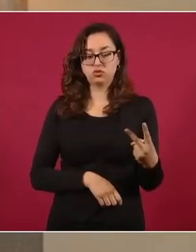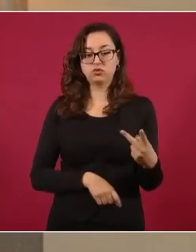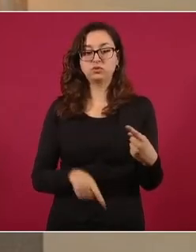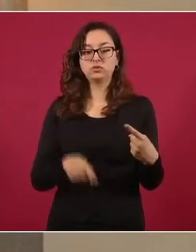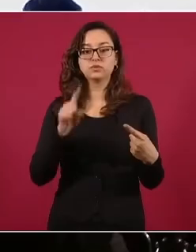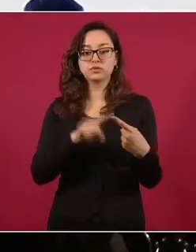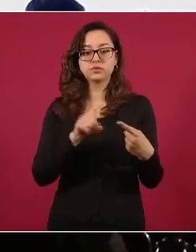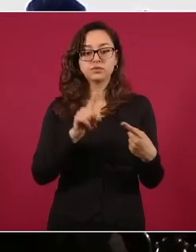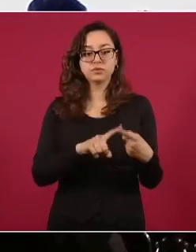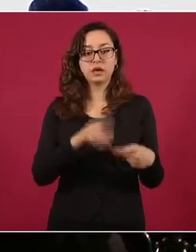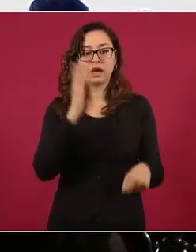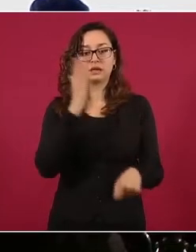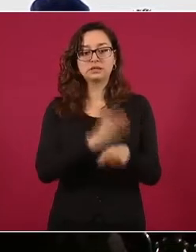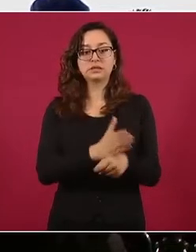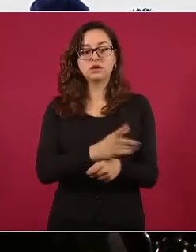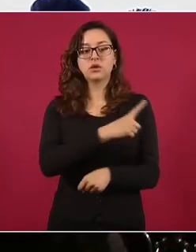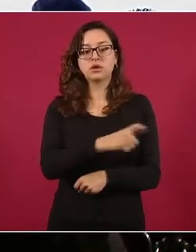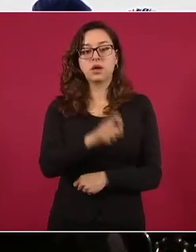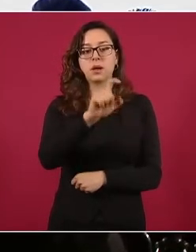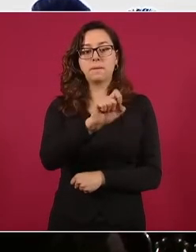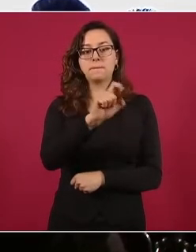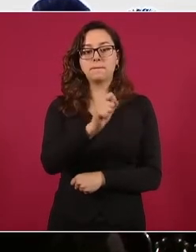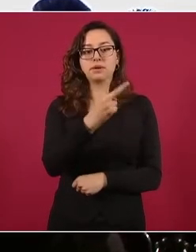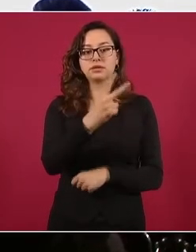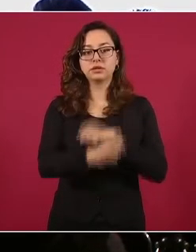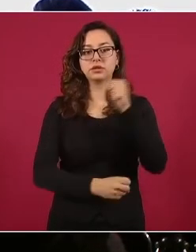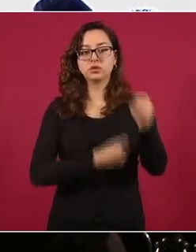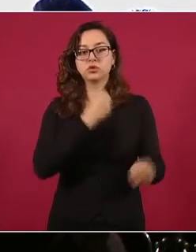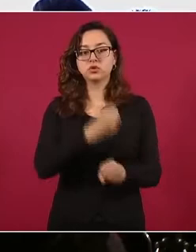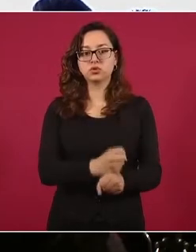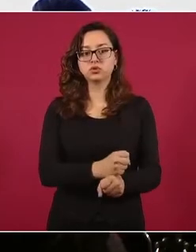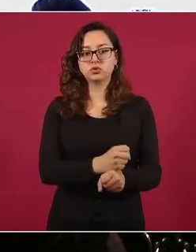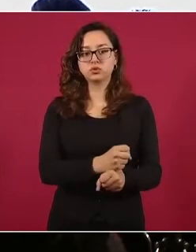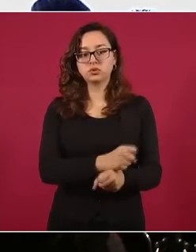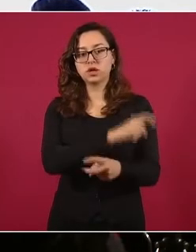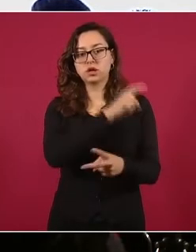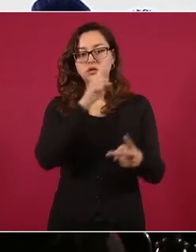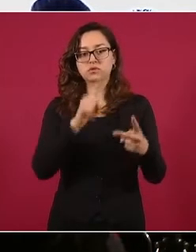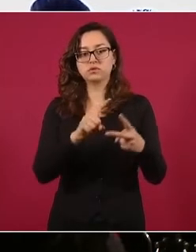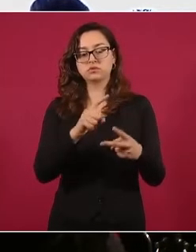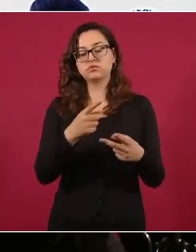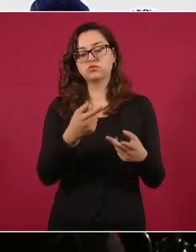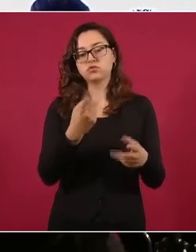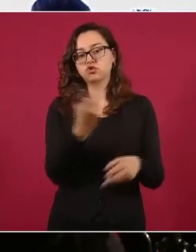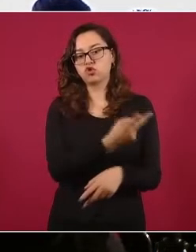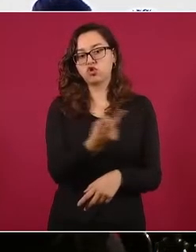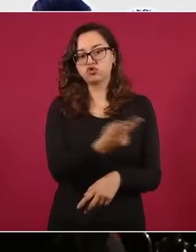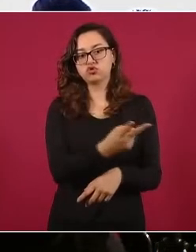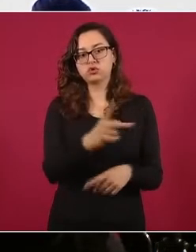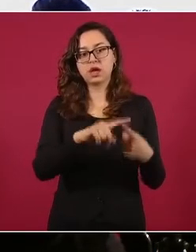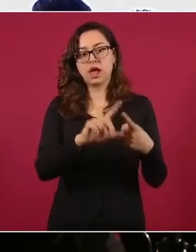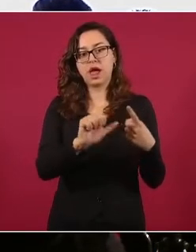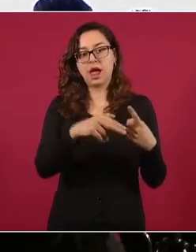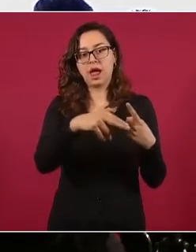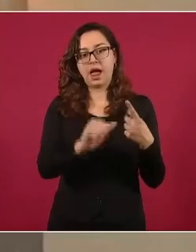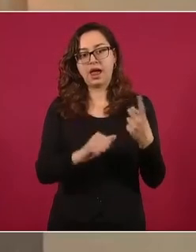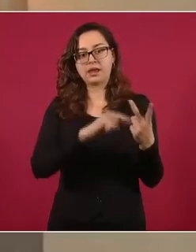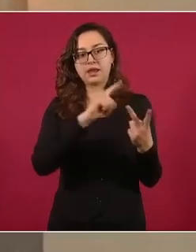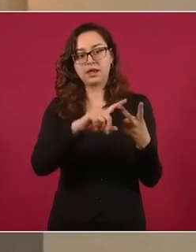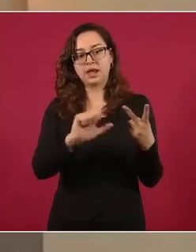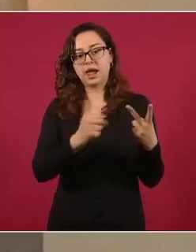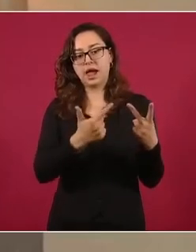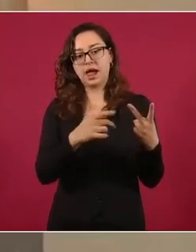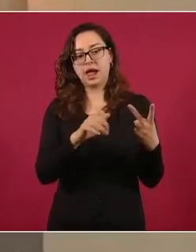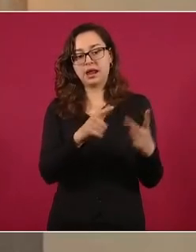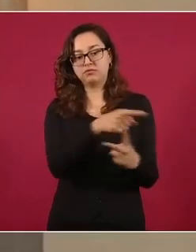de 122 años en contra de Anadelia N. y Ángel Gabriel N. por el delito de secuestro